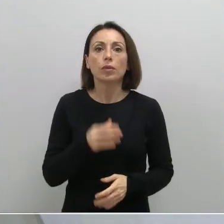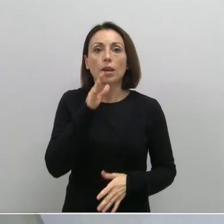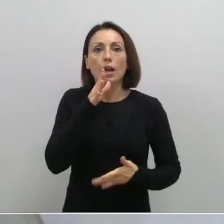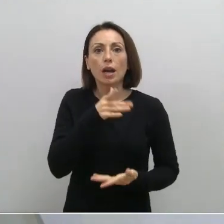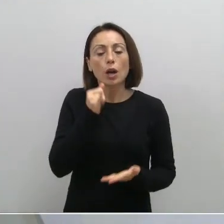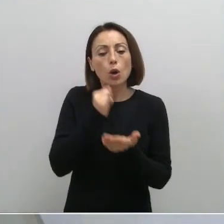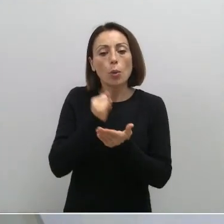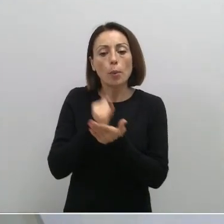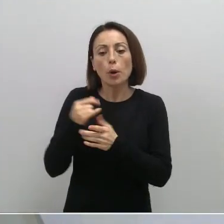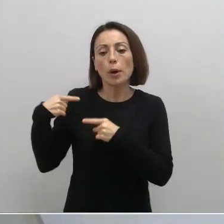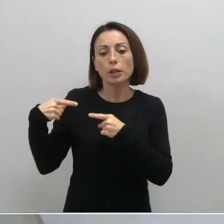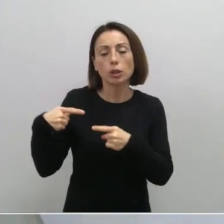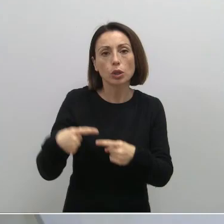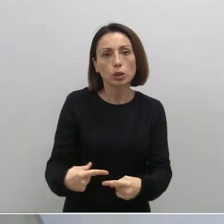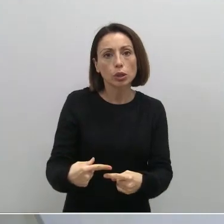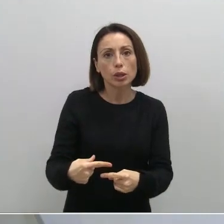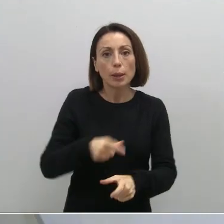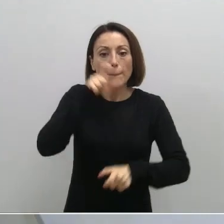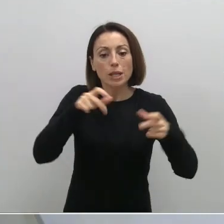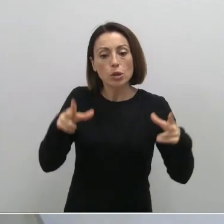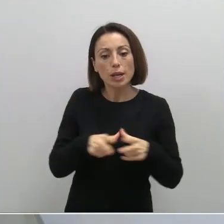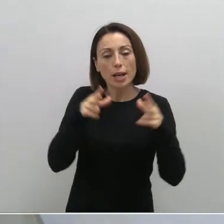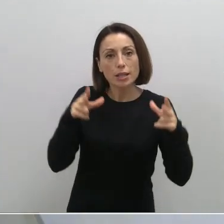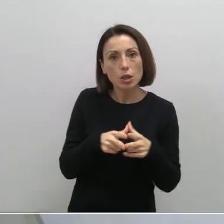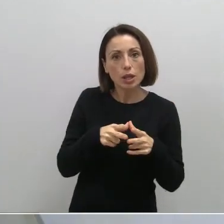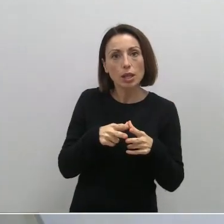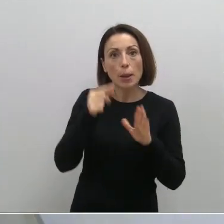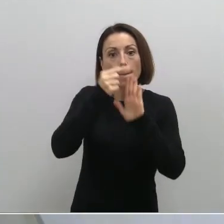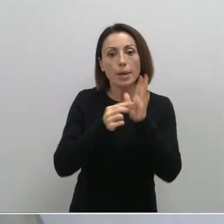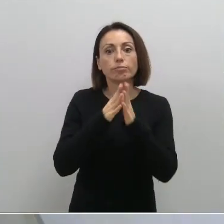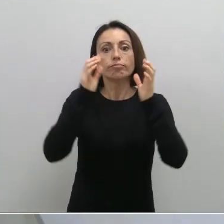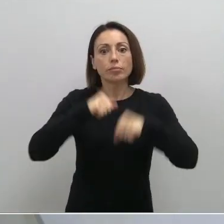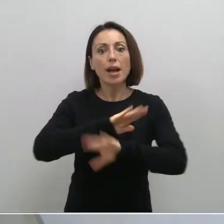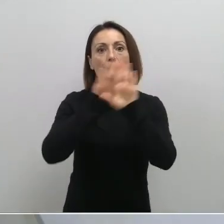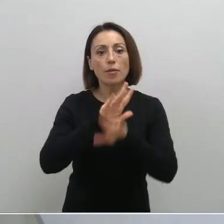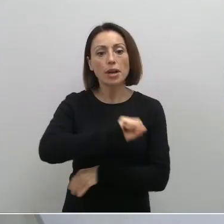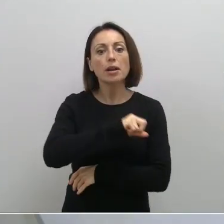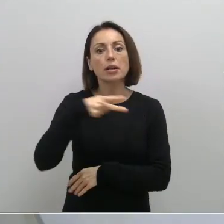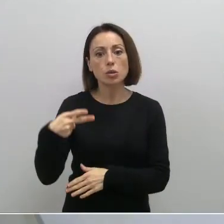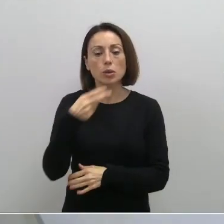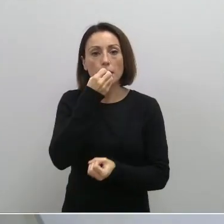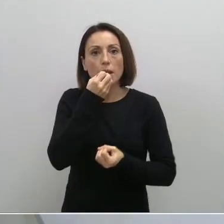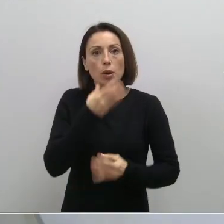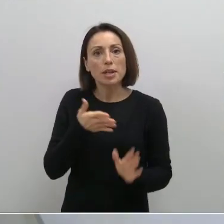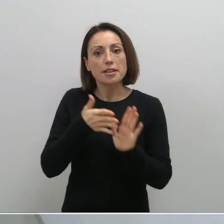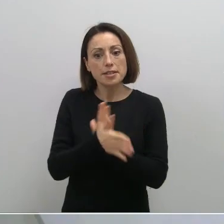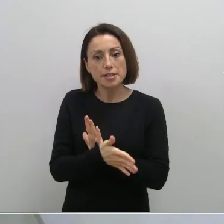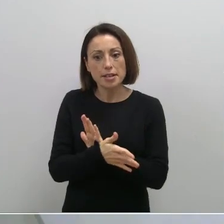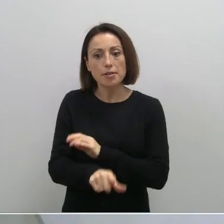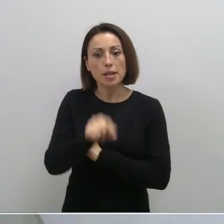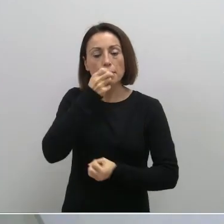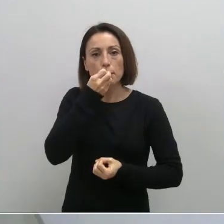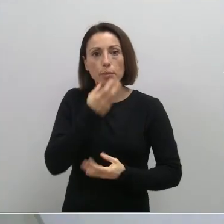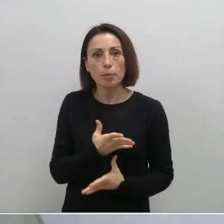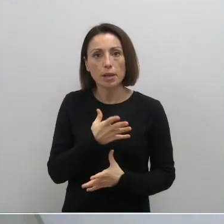comprobando día a día cómo el esfuerzo de la sociedad murciana y las medidas acordadas dan sus resultados demostrando su eficacia. Hemos